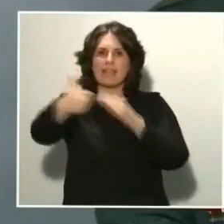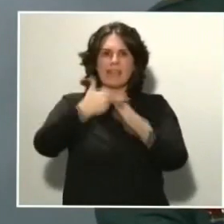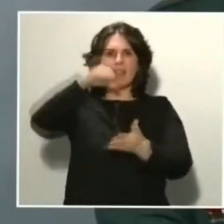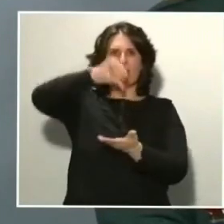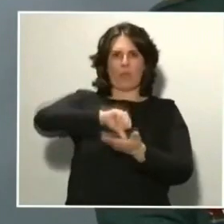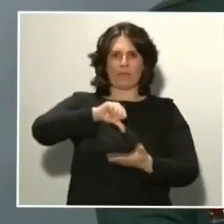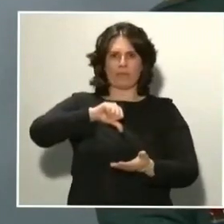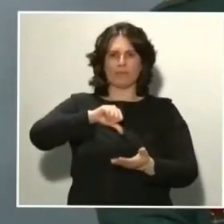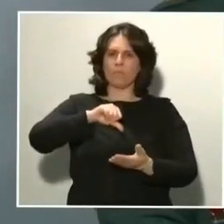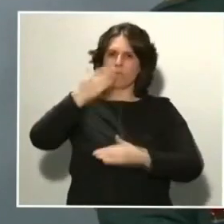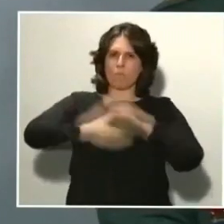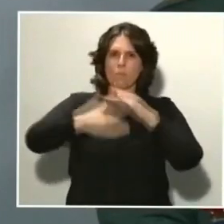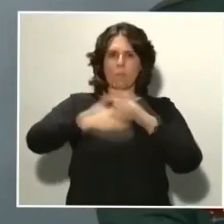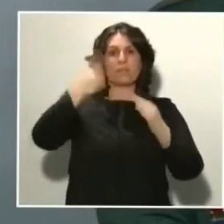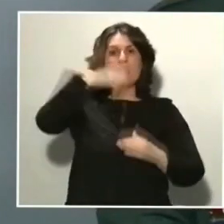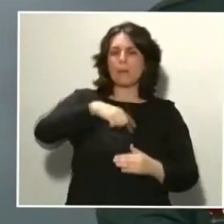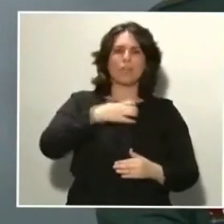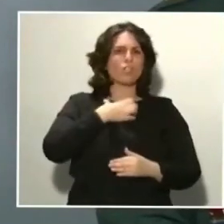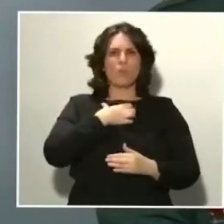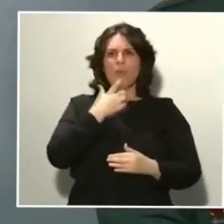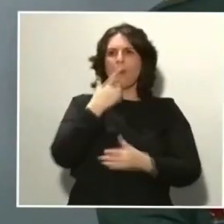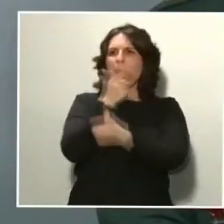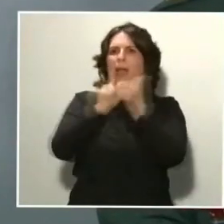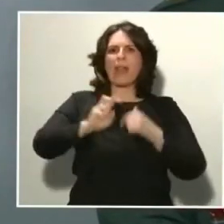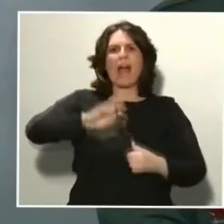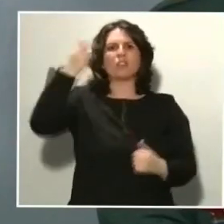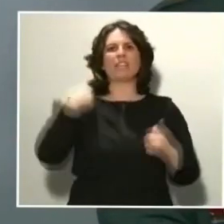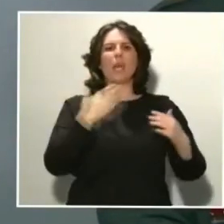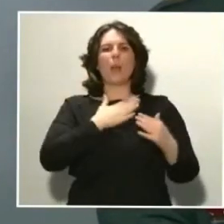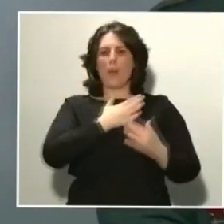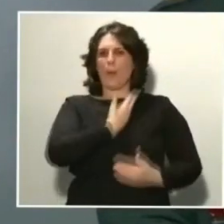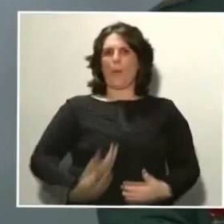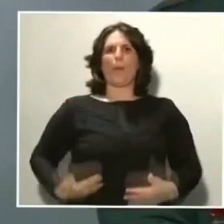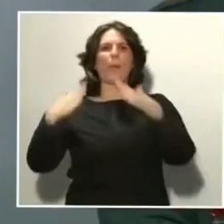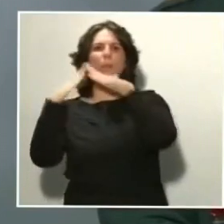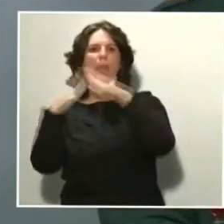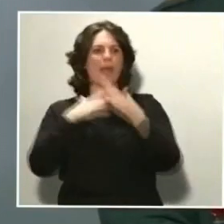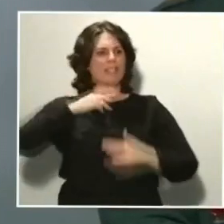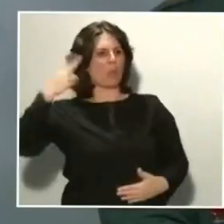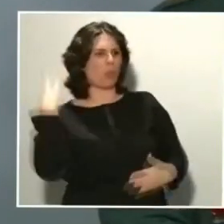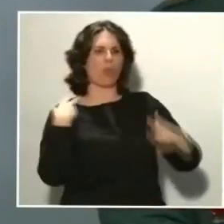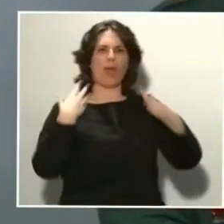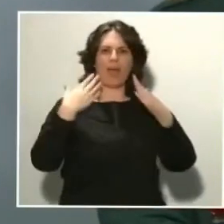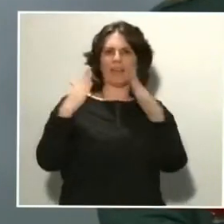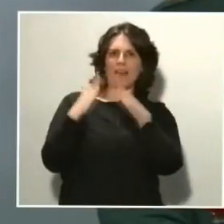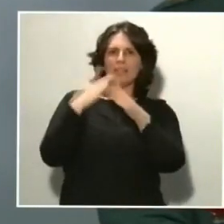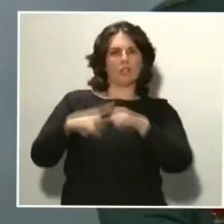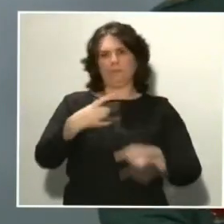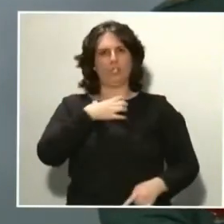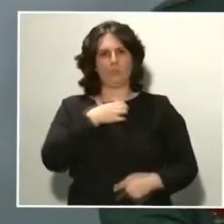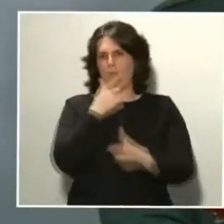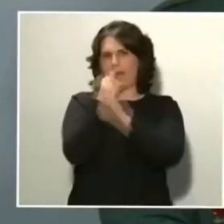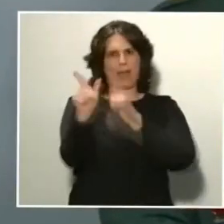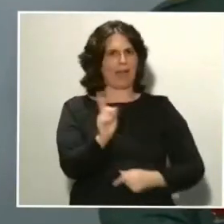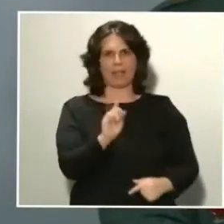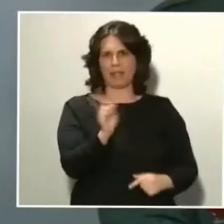a otras viviendas que tengan como segundo domicilio. No se puede viajar.